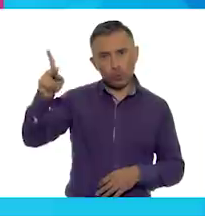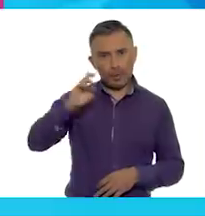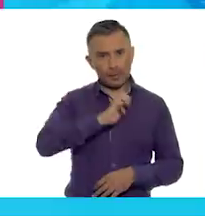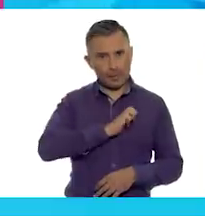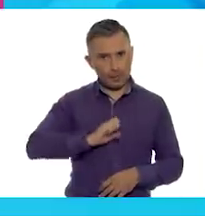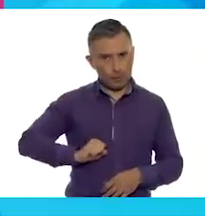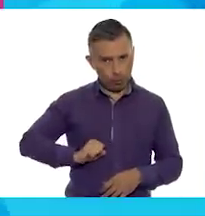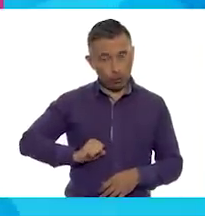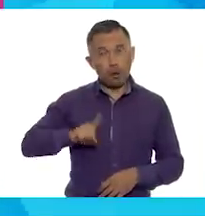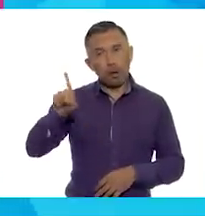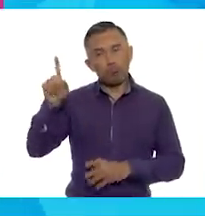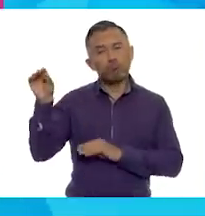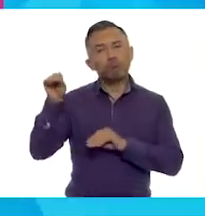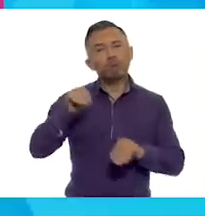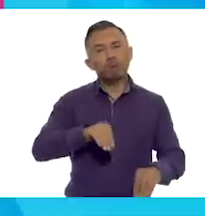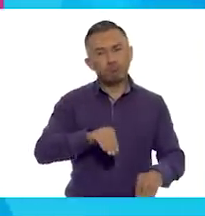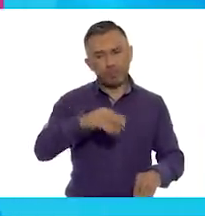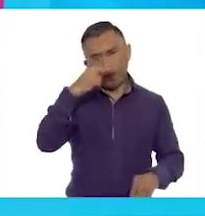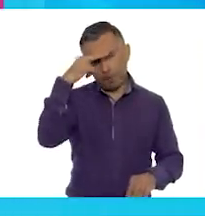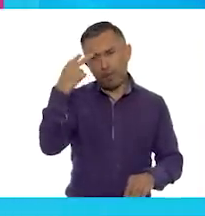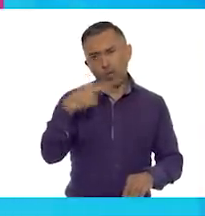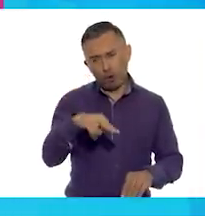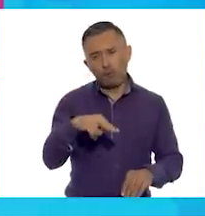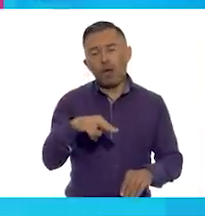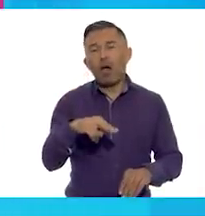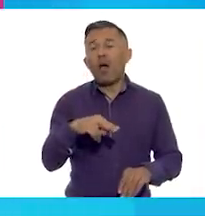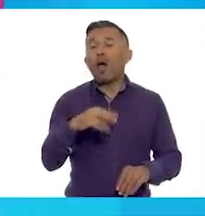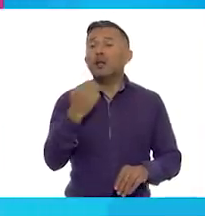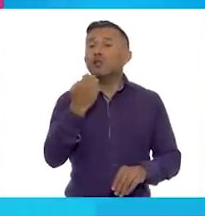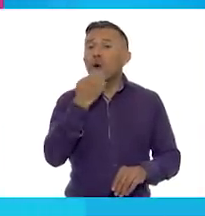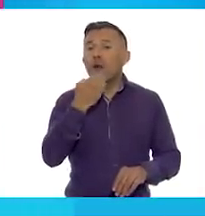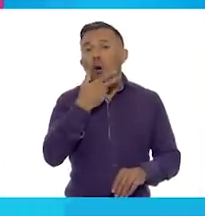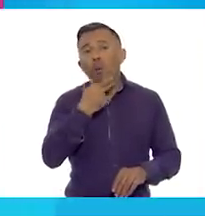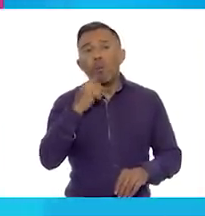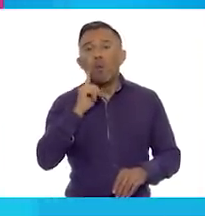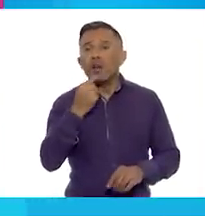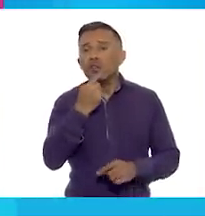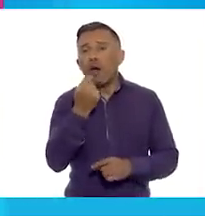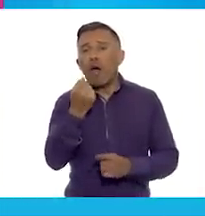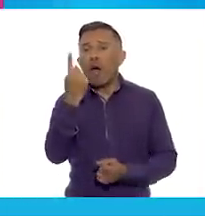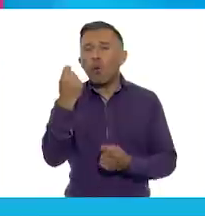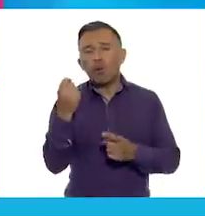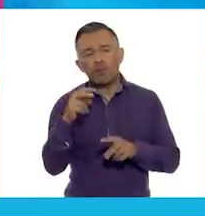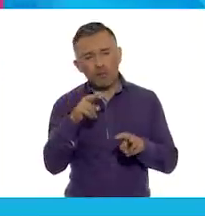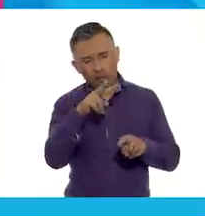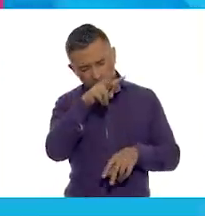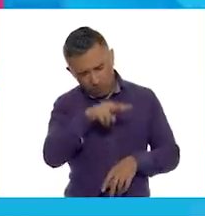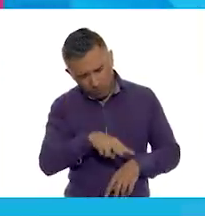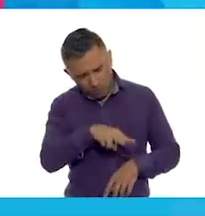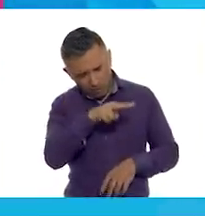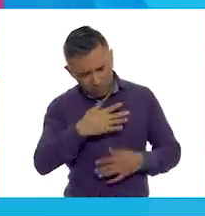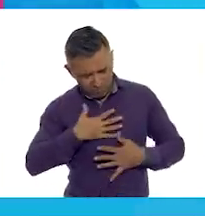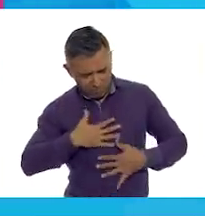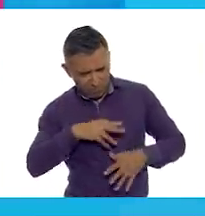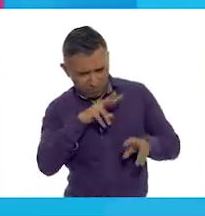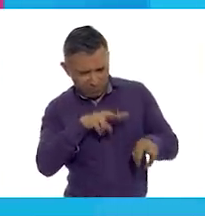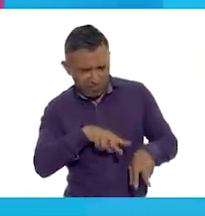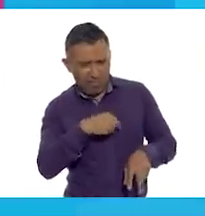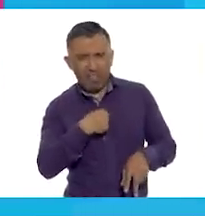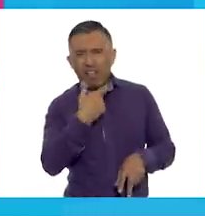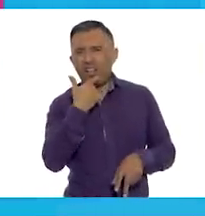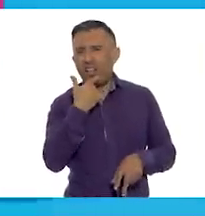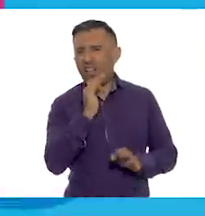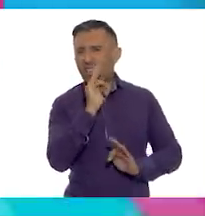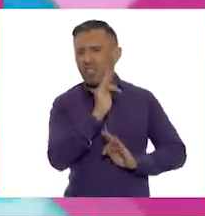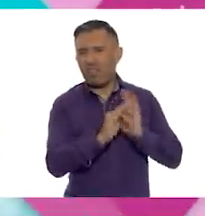a vivir a México. Algunas niñas y niños de la escuela no la tratan bien debido a su apariencia y le dicen que se regrese